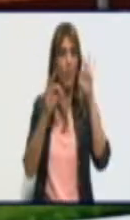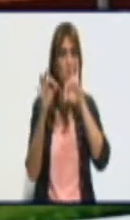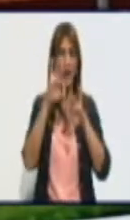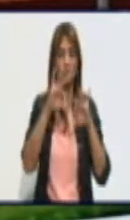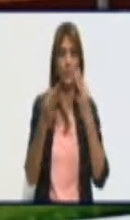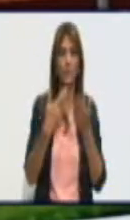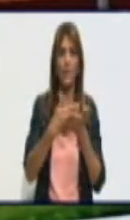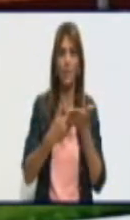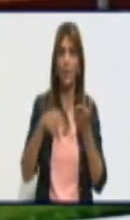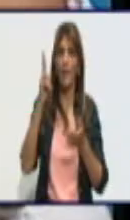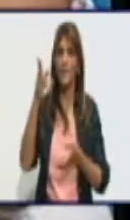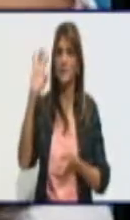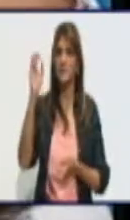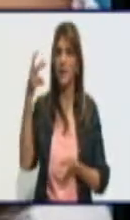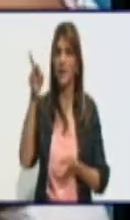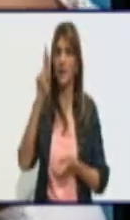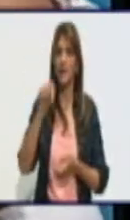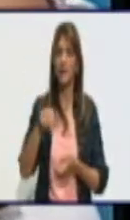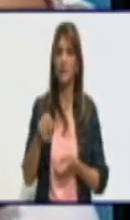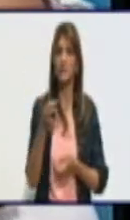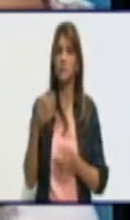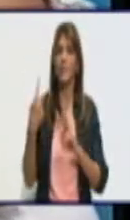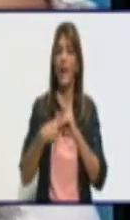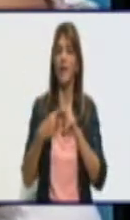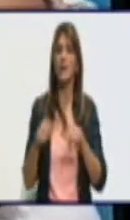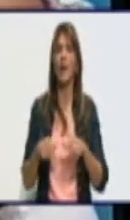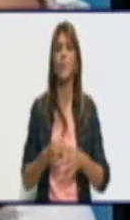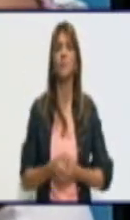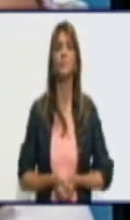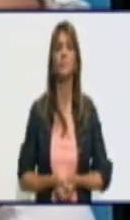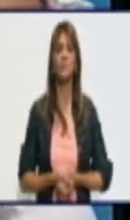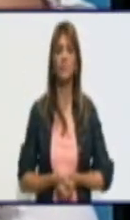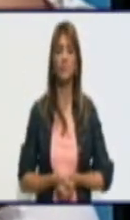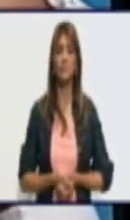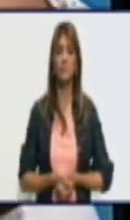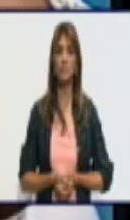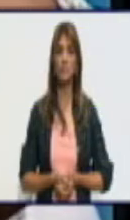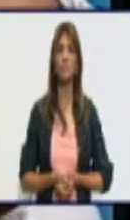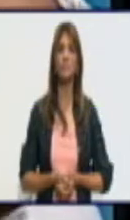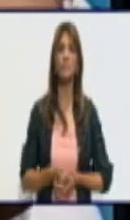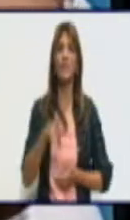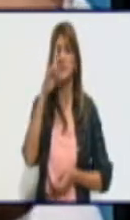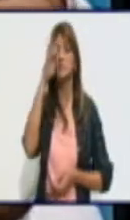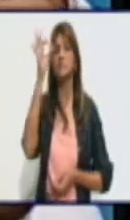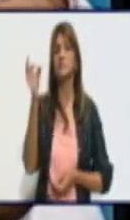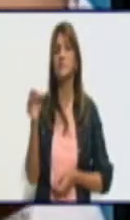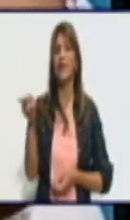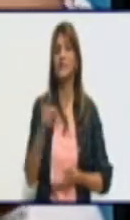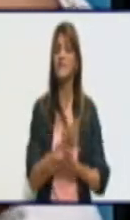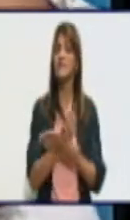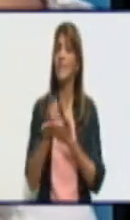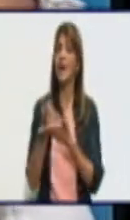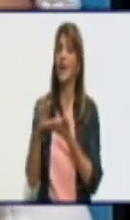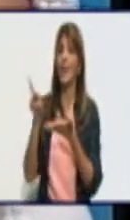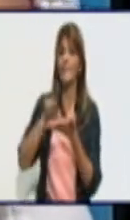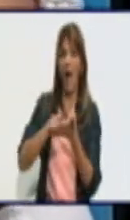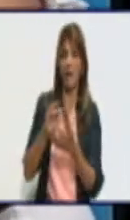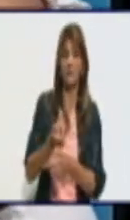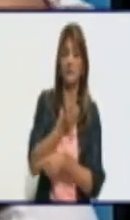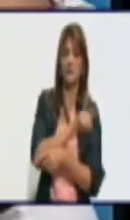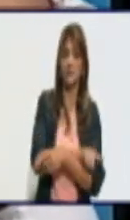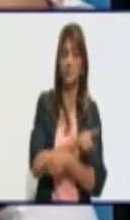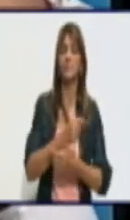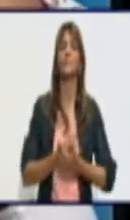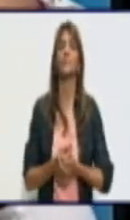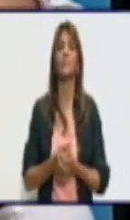Bayamo? Sí, en esta semana, un día de esta semana, el martes específicamente, hubo